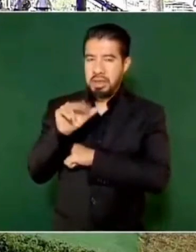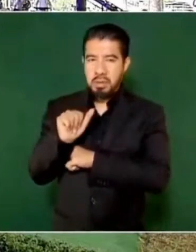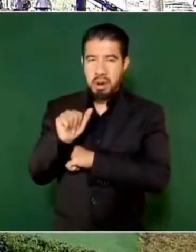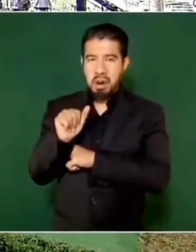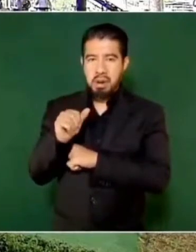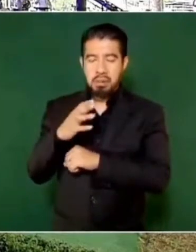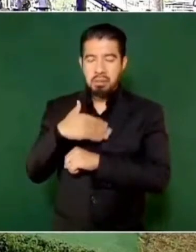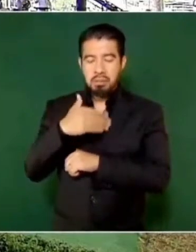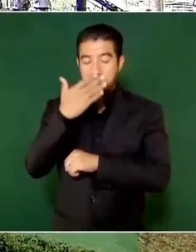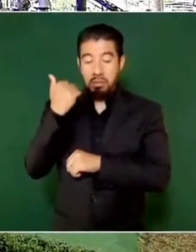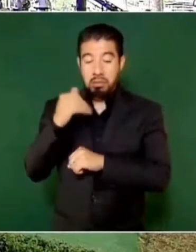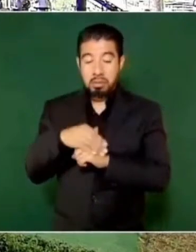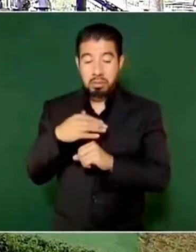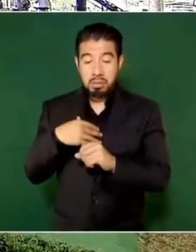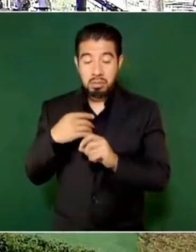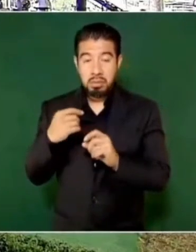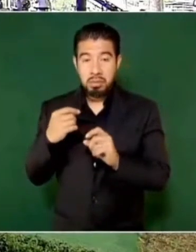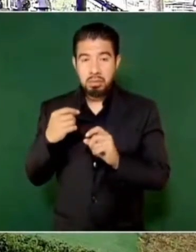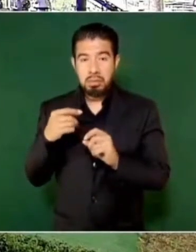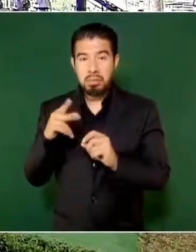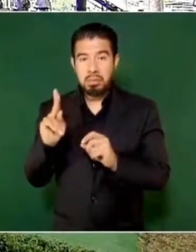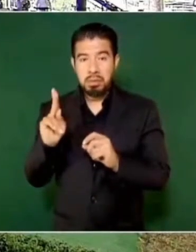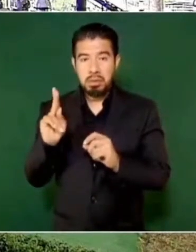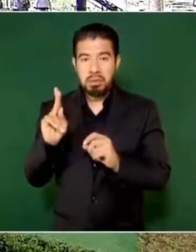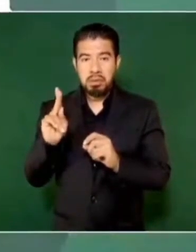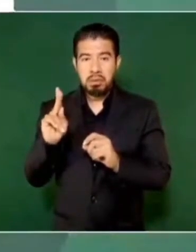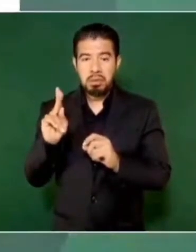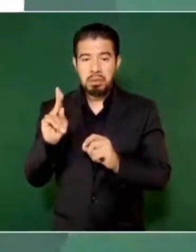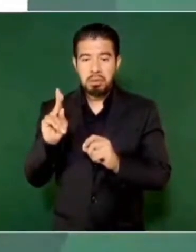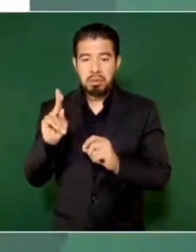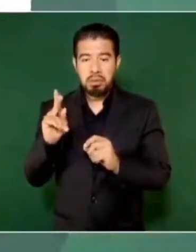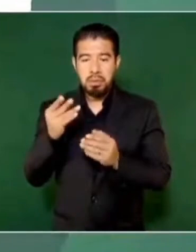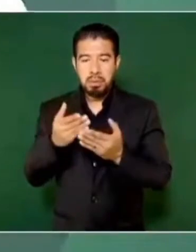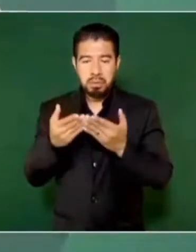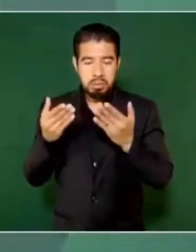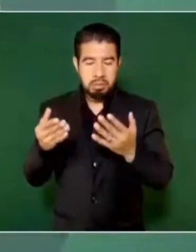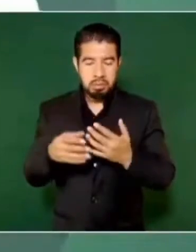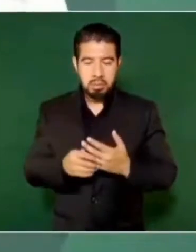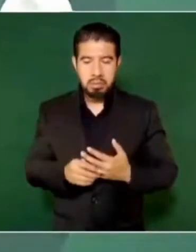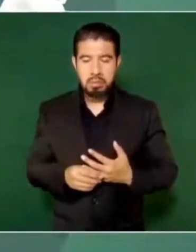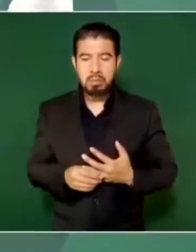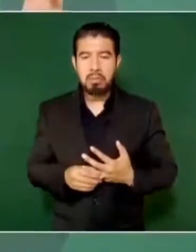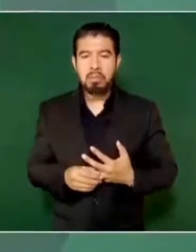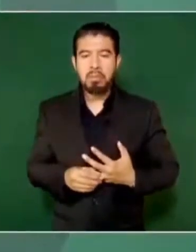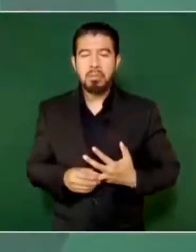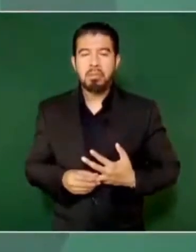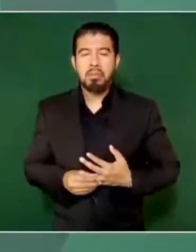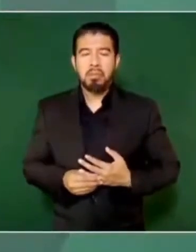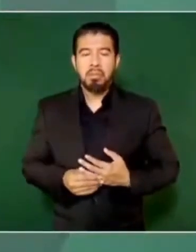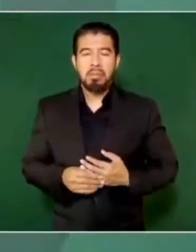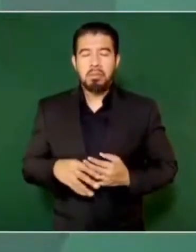información. Pues aún, si no se puede